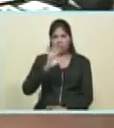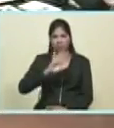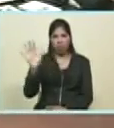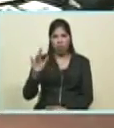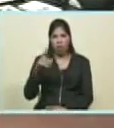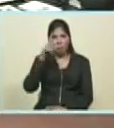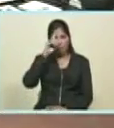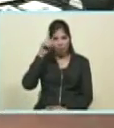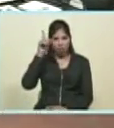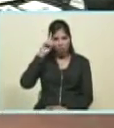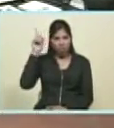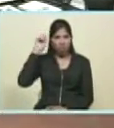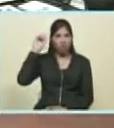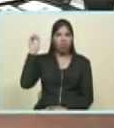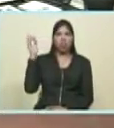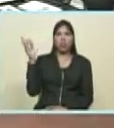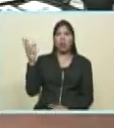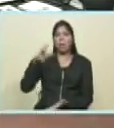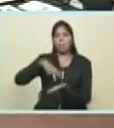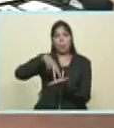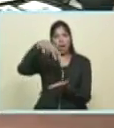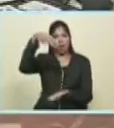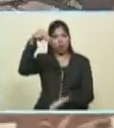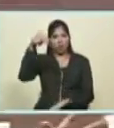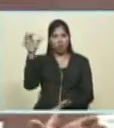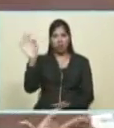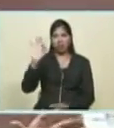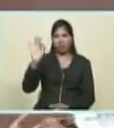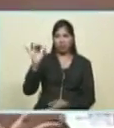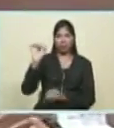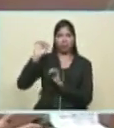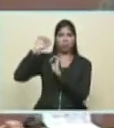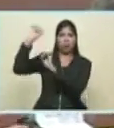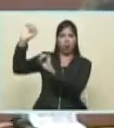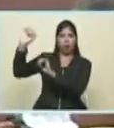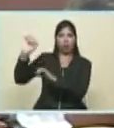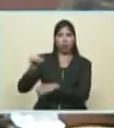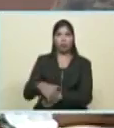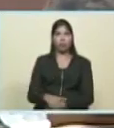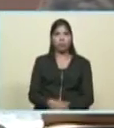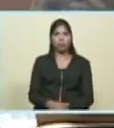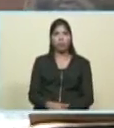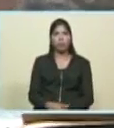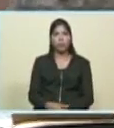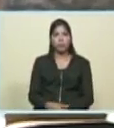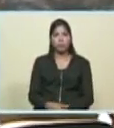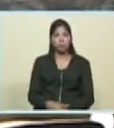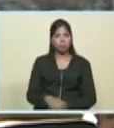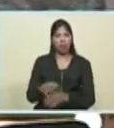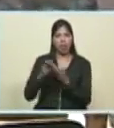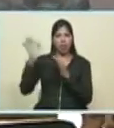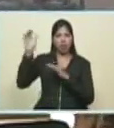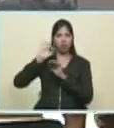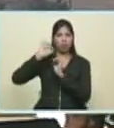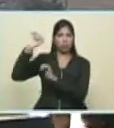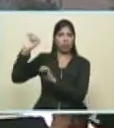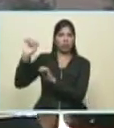ni a la de París a ninguna bien lejos oligarquía europea de aquí bien lejos